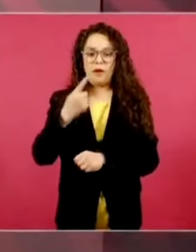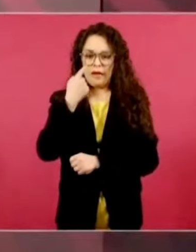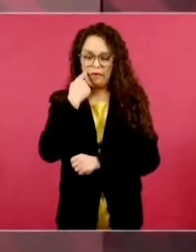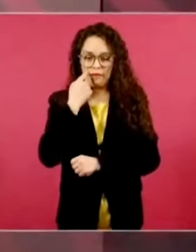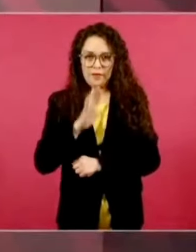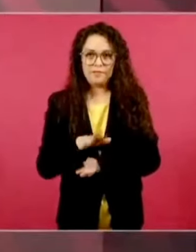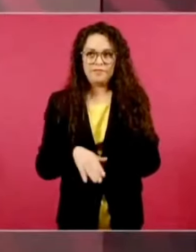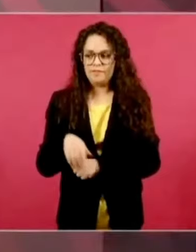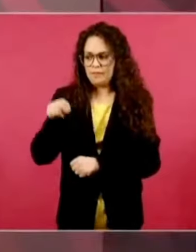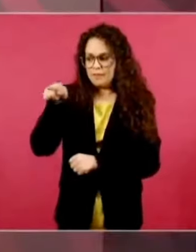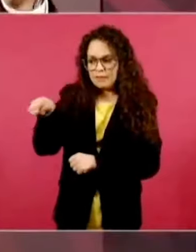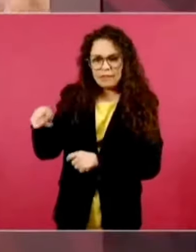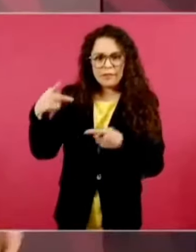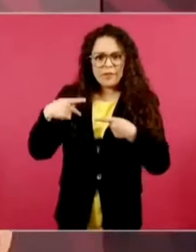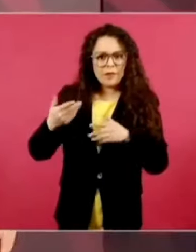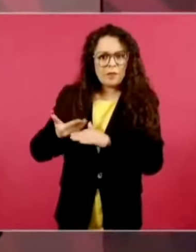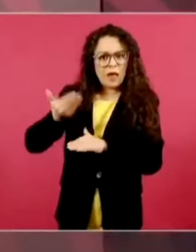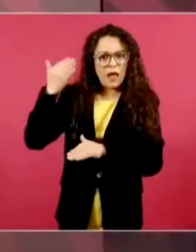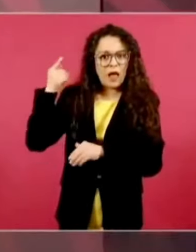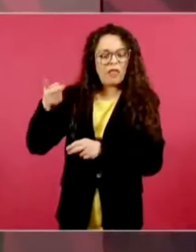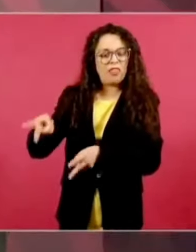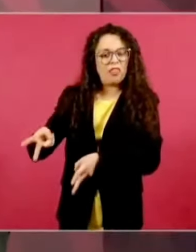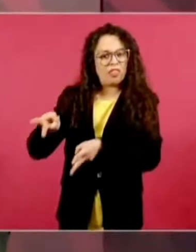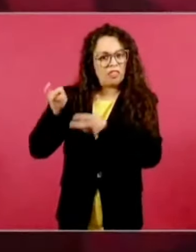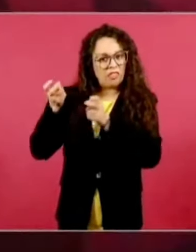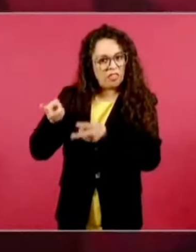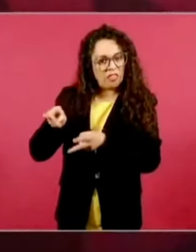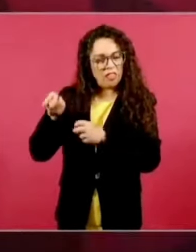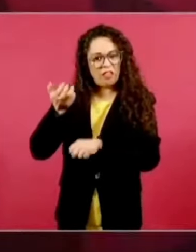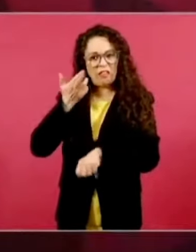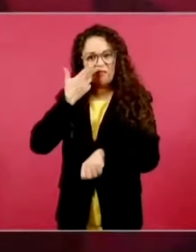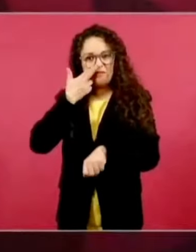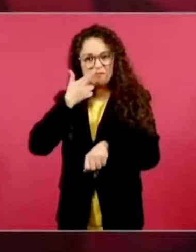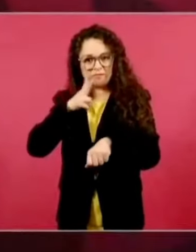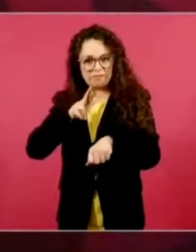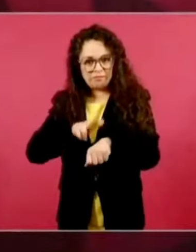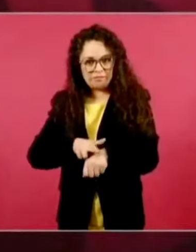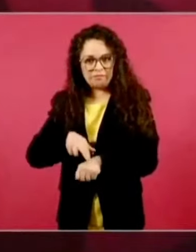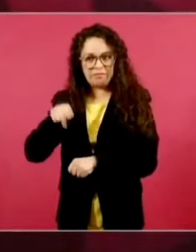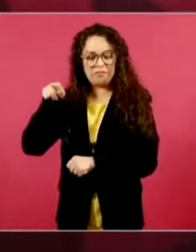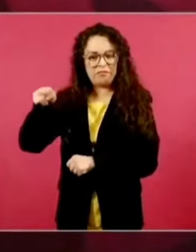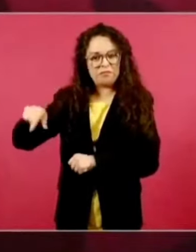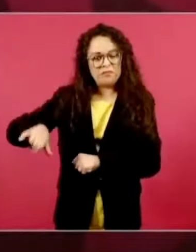los clasistas, racistas,